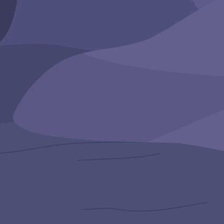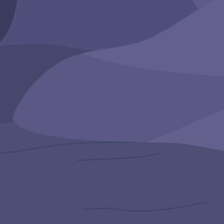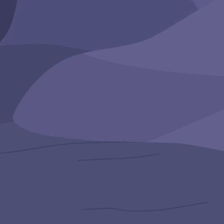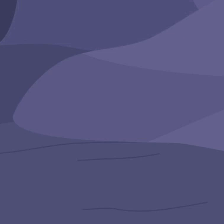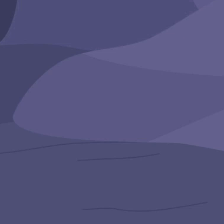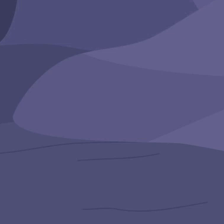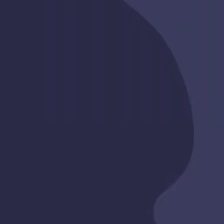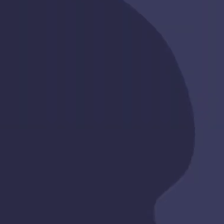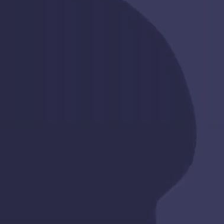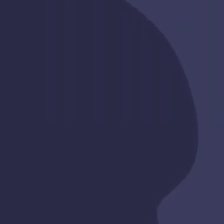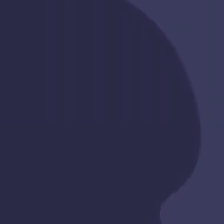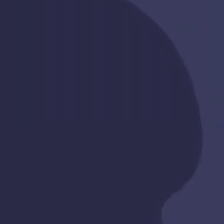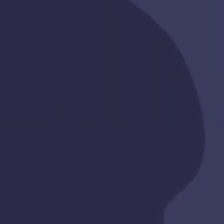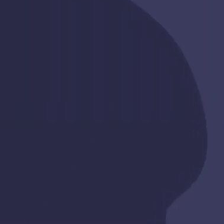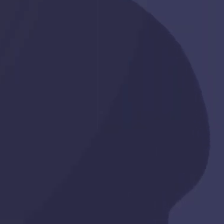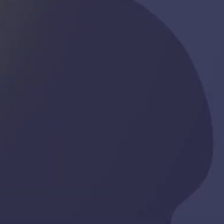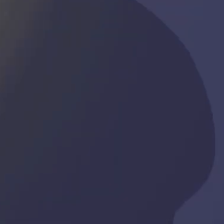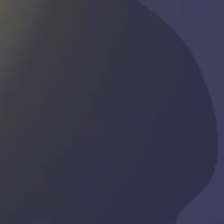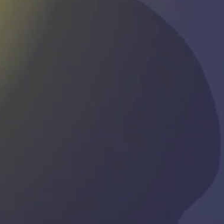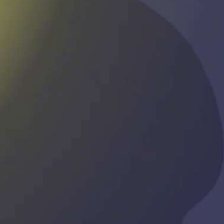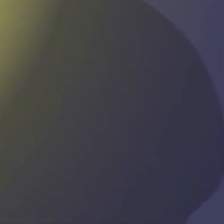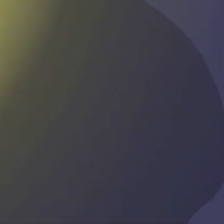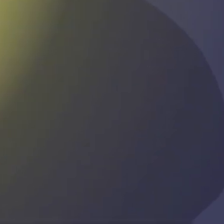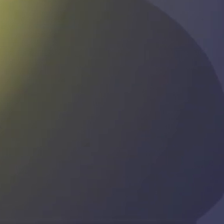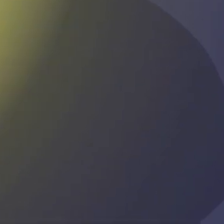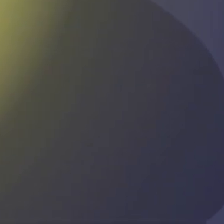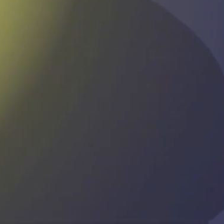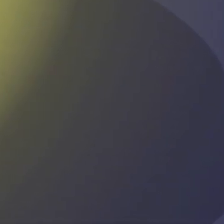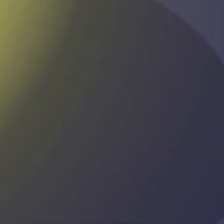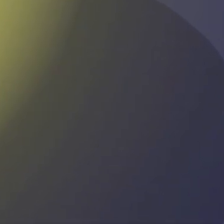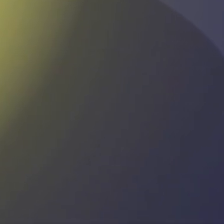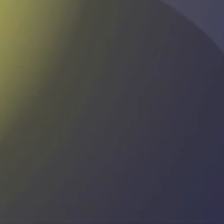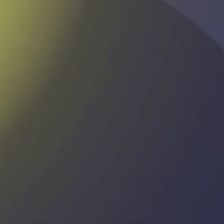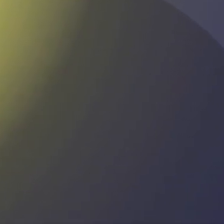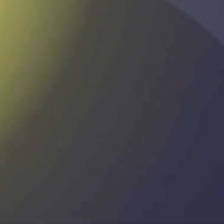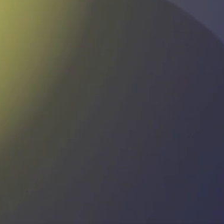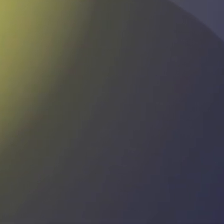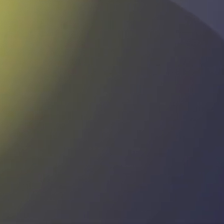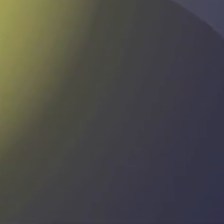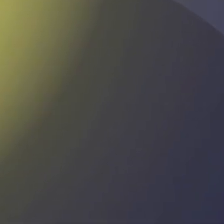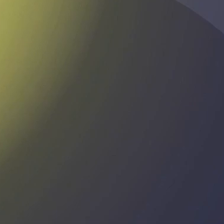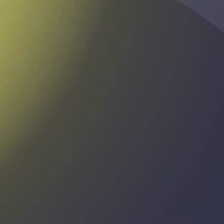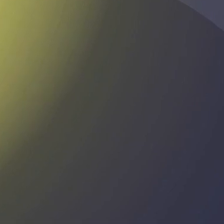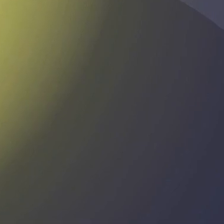Gracias, Alicia, dijo brillando intensamente antes de elevarse al cielo.